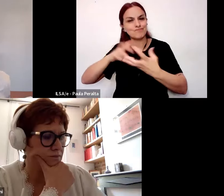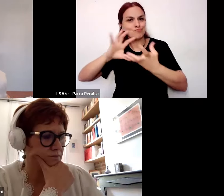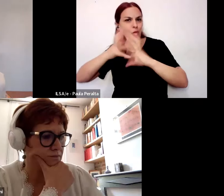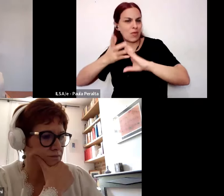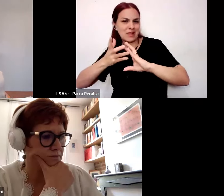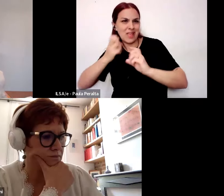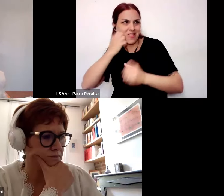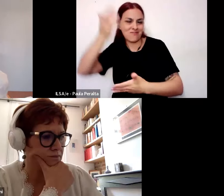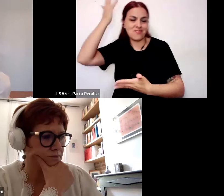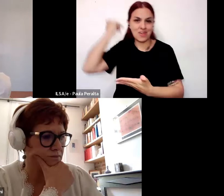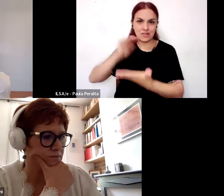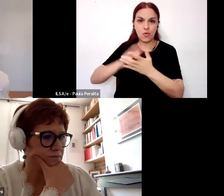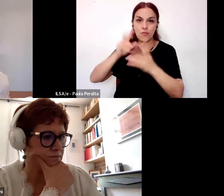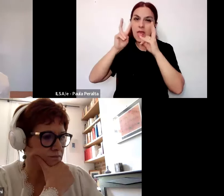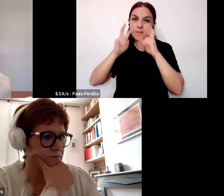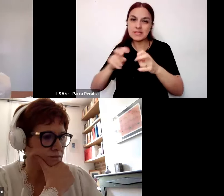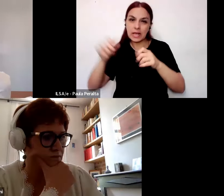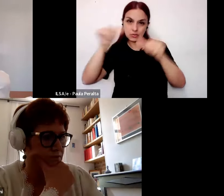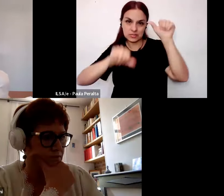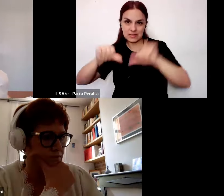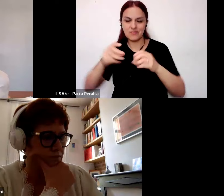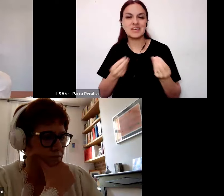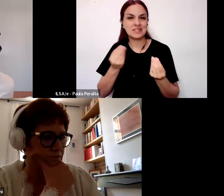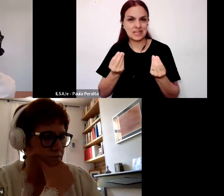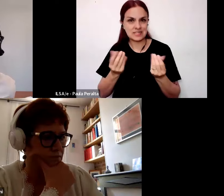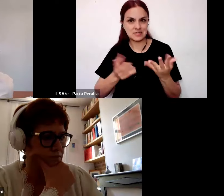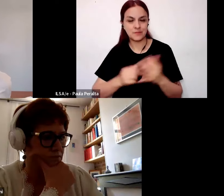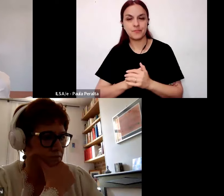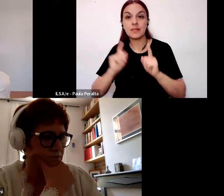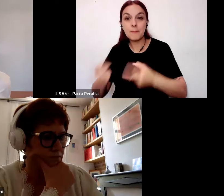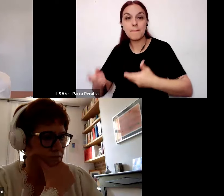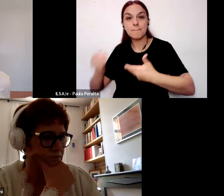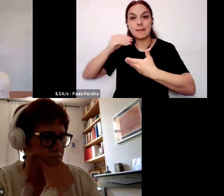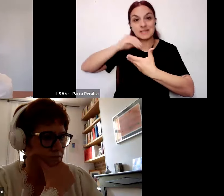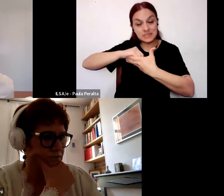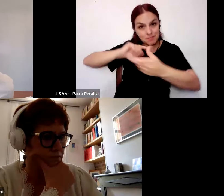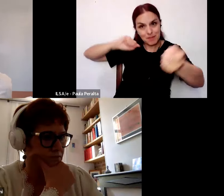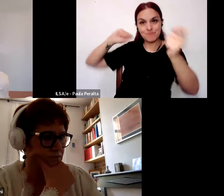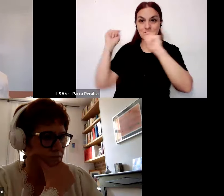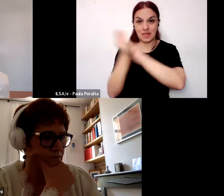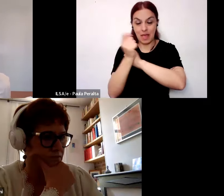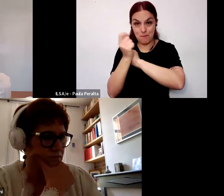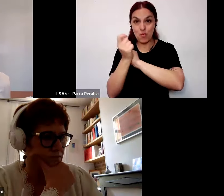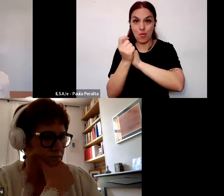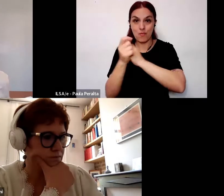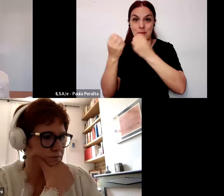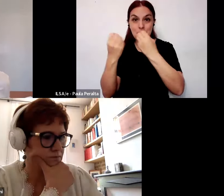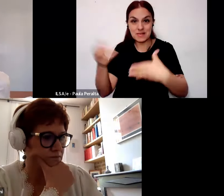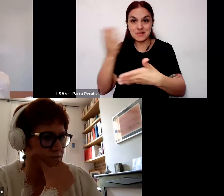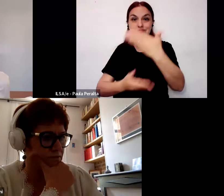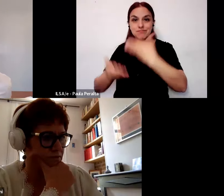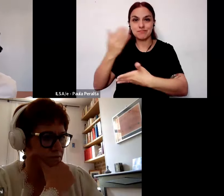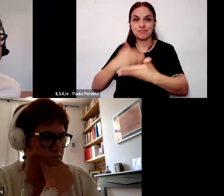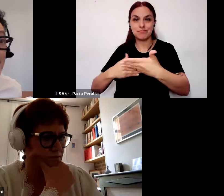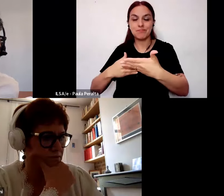investigación científica es decir que también participan de este giro participativo que